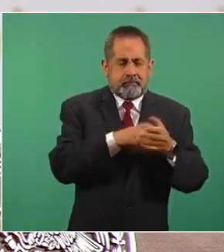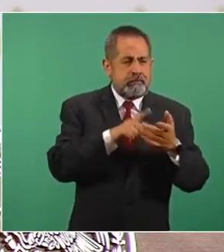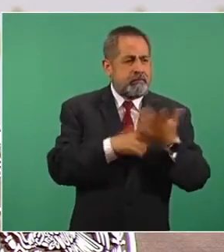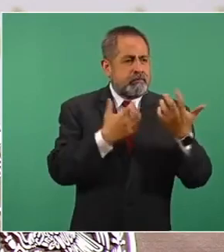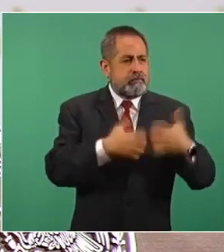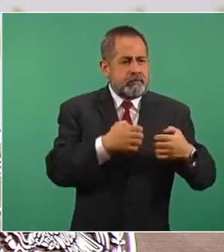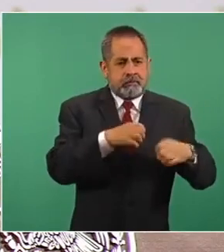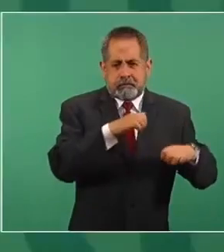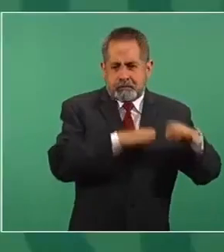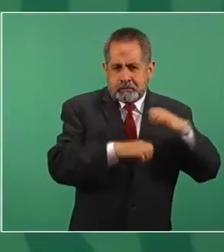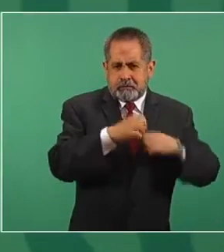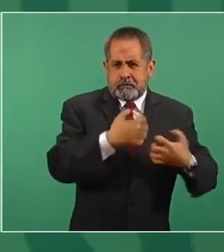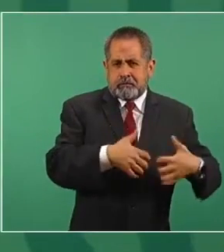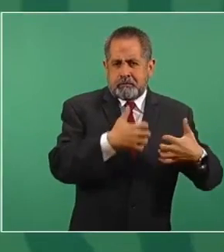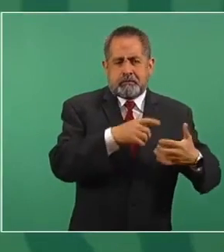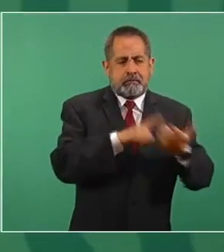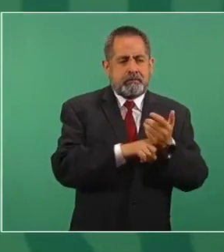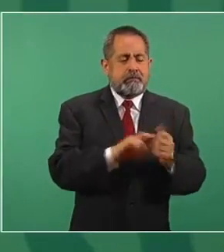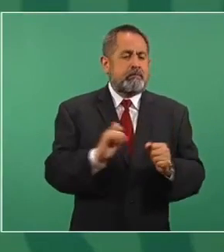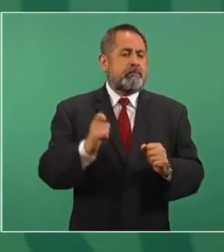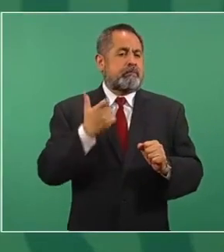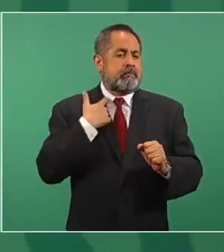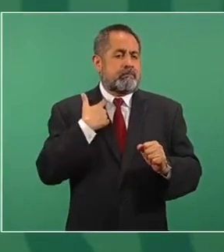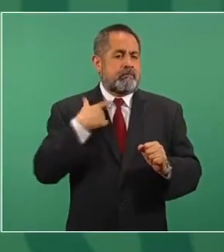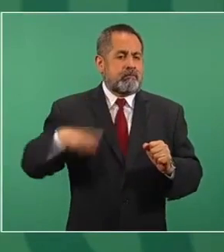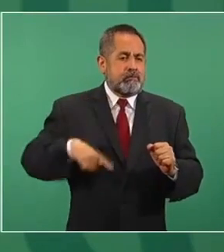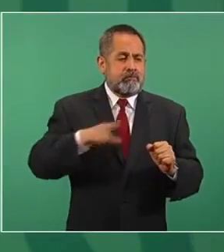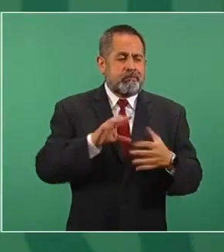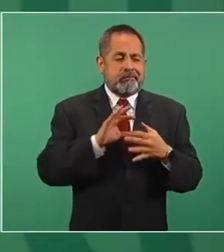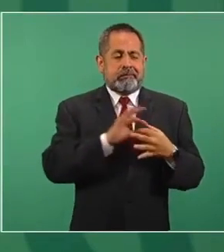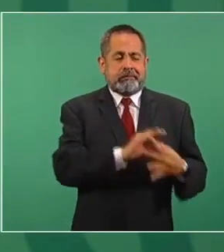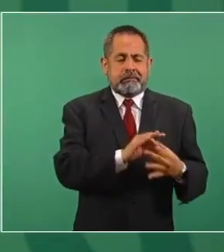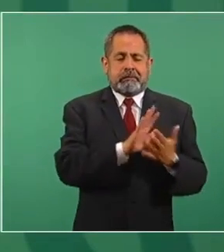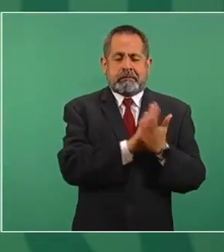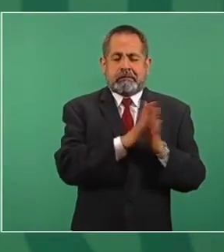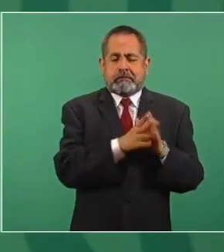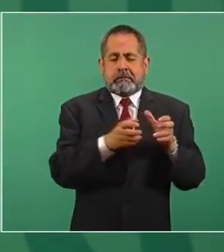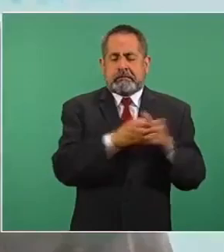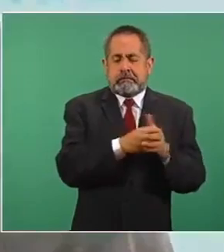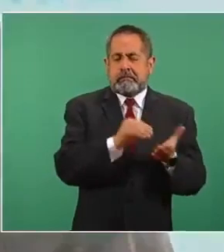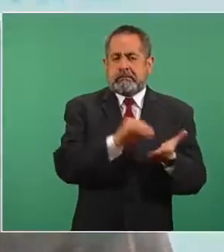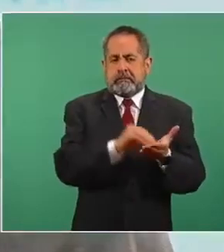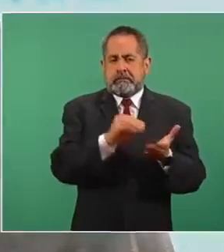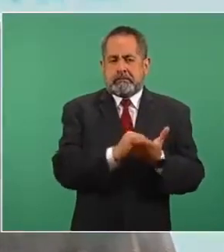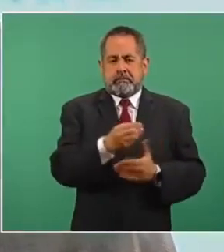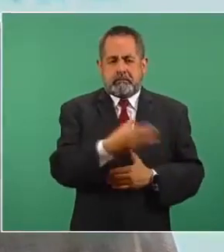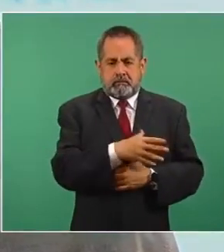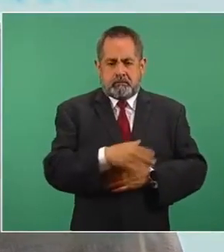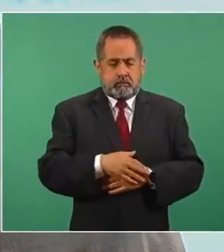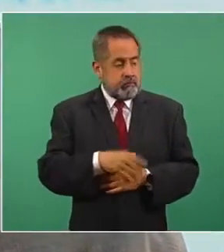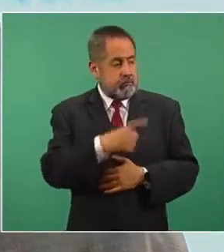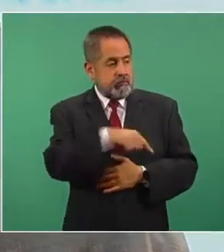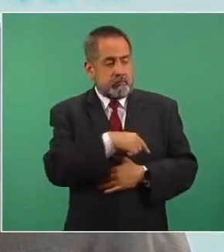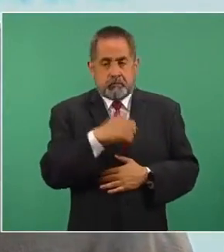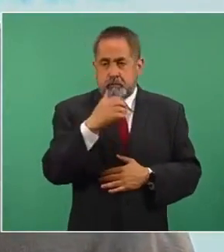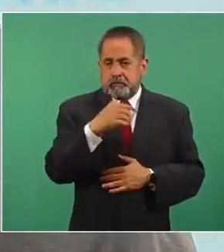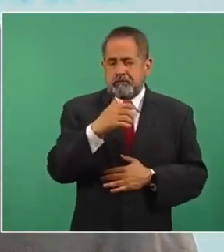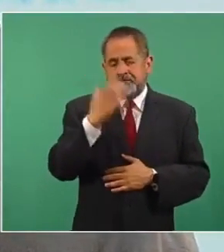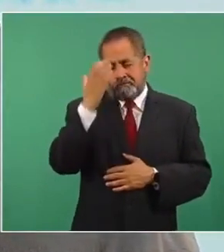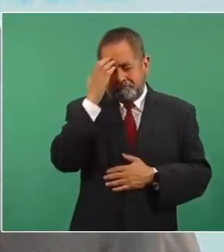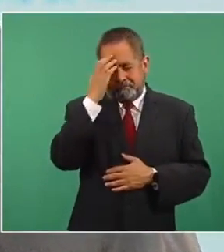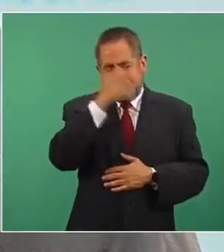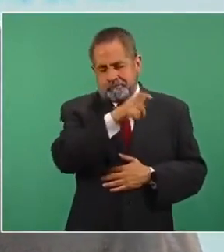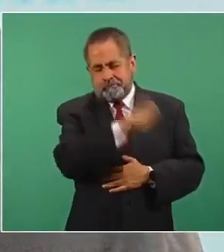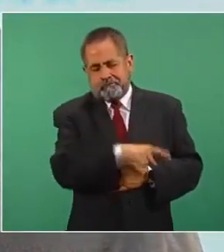empresas afines al antiguo régimen, que en función de sus conocidos intereses